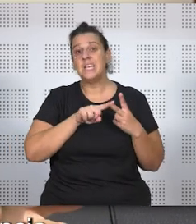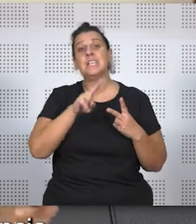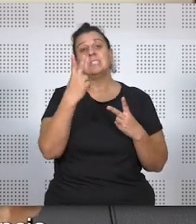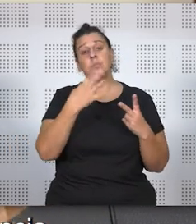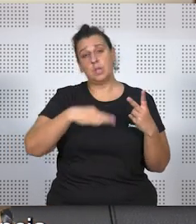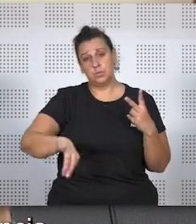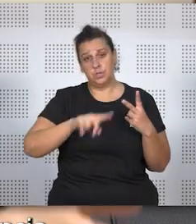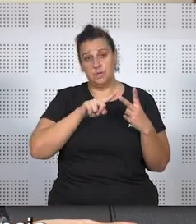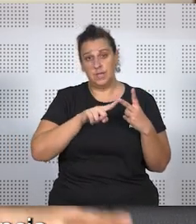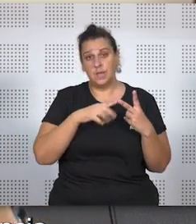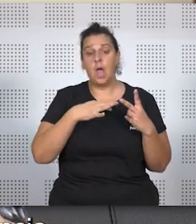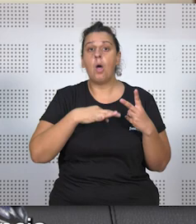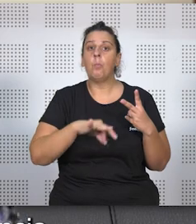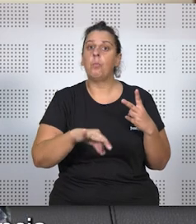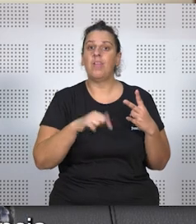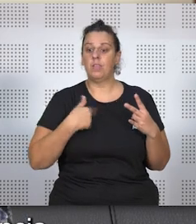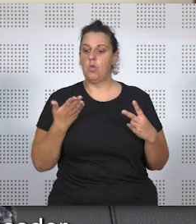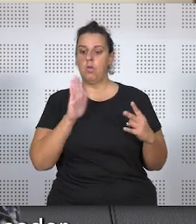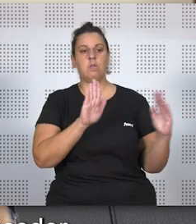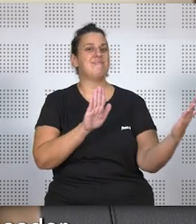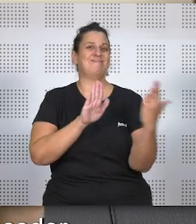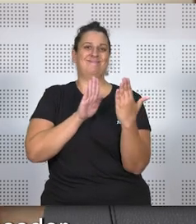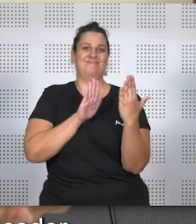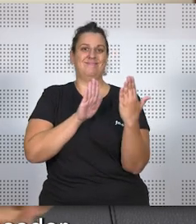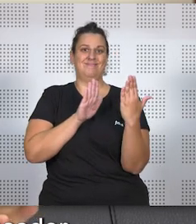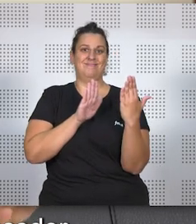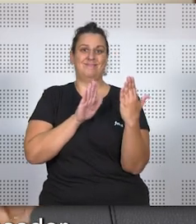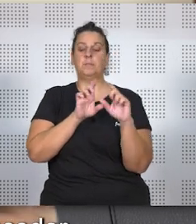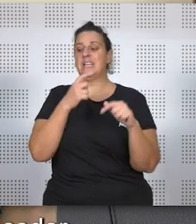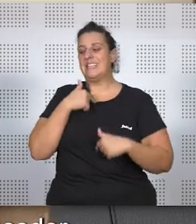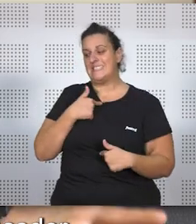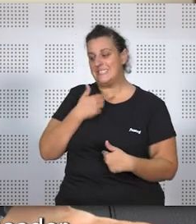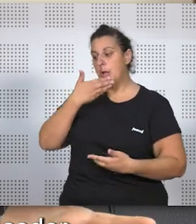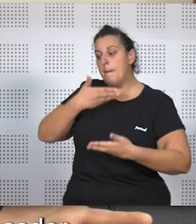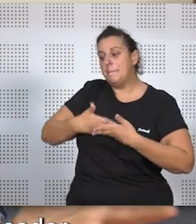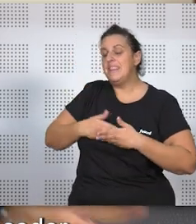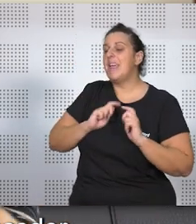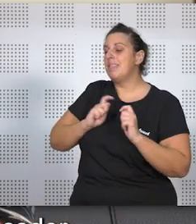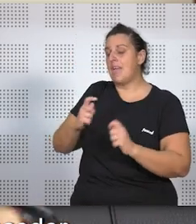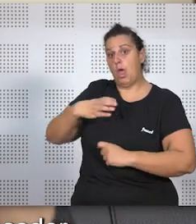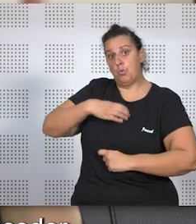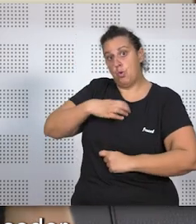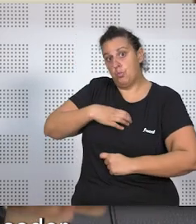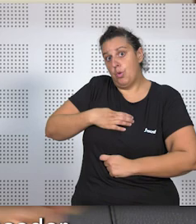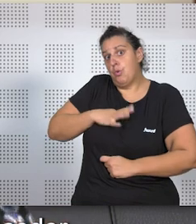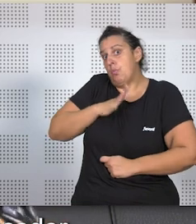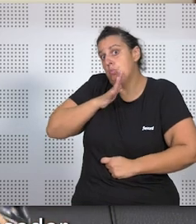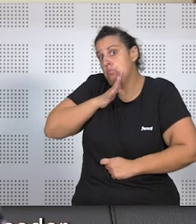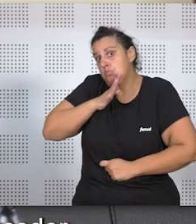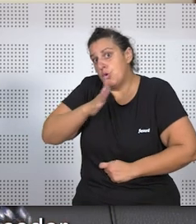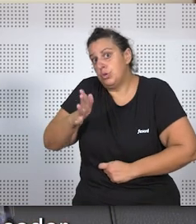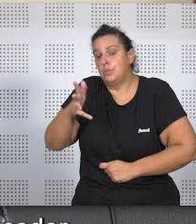posibilidad es que nos haga una contrapropuesta, que diga, bueno, lo que tú me solicitas no te lo puedo conceder por razones